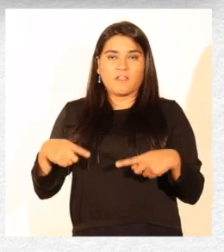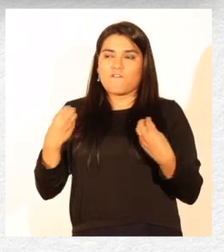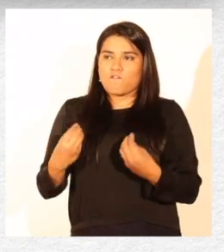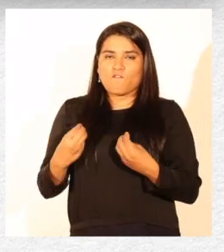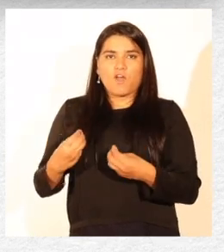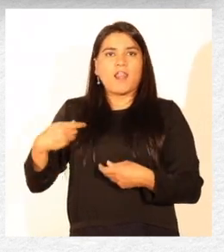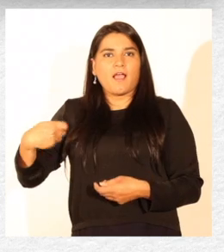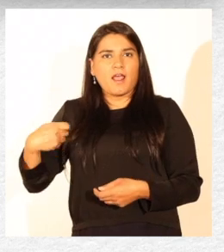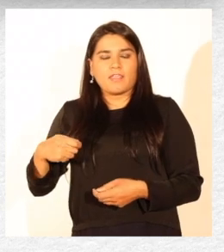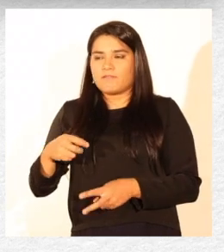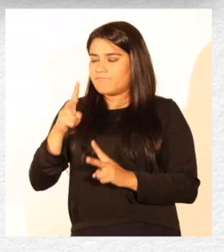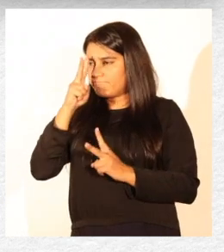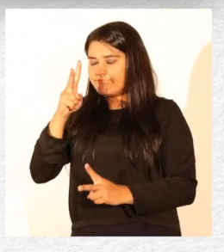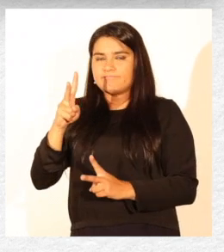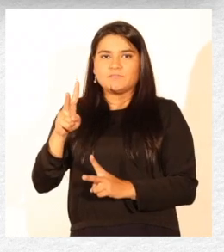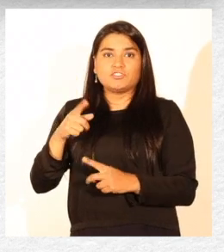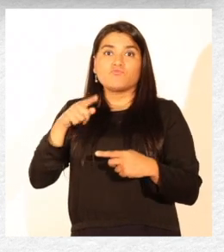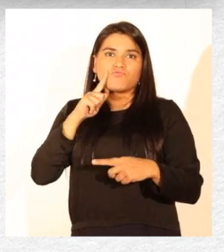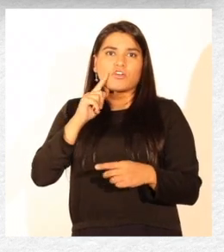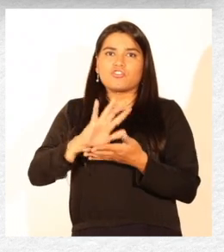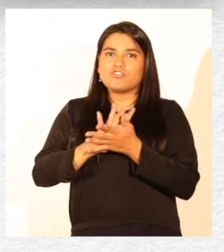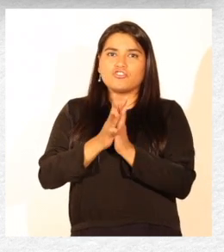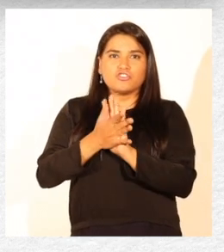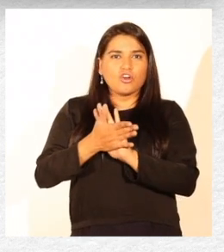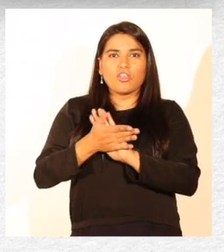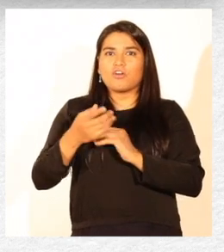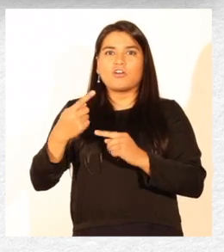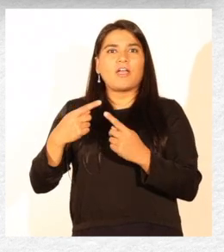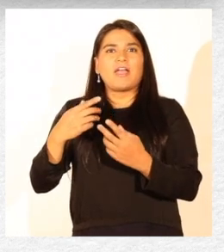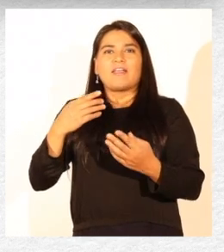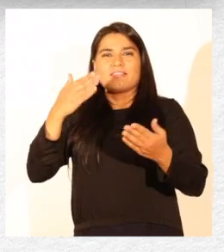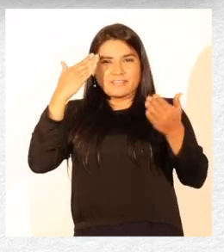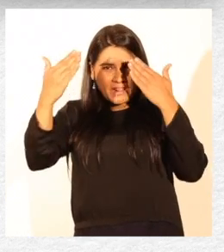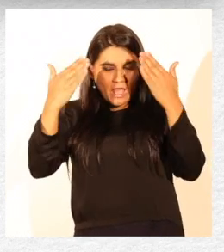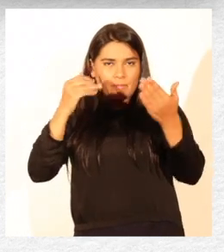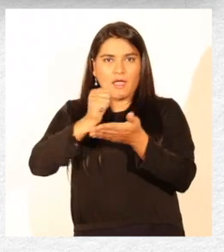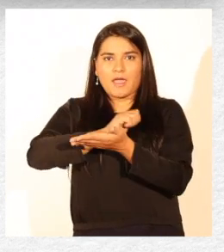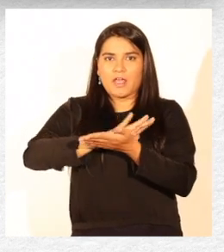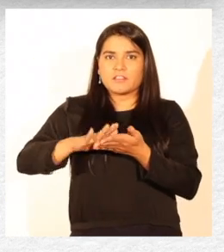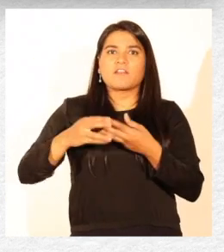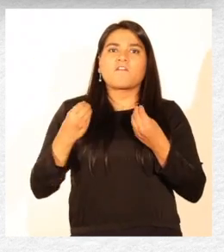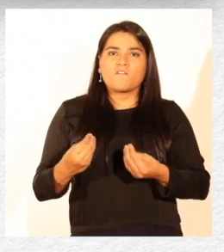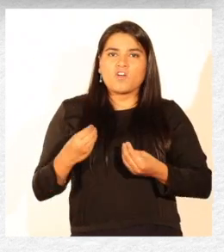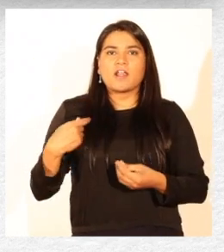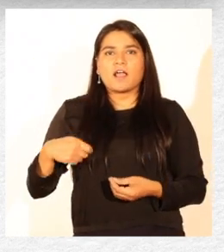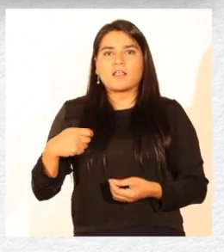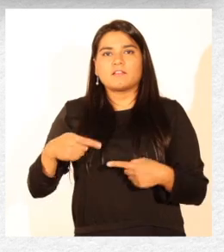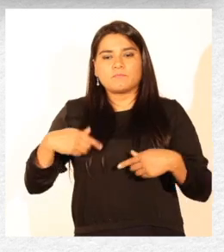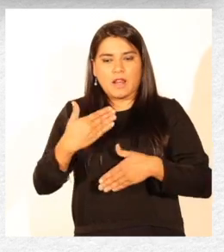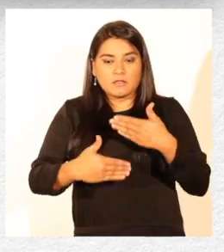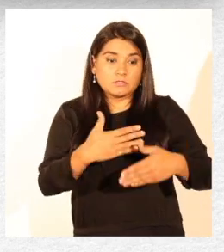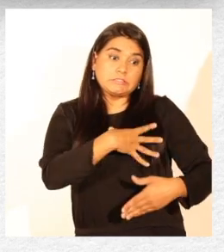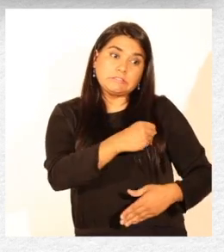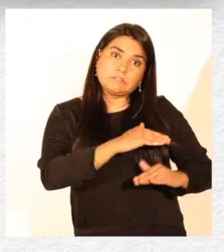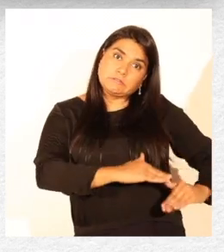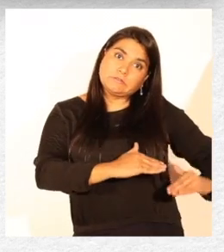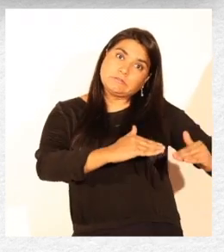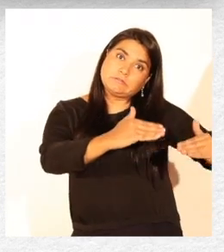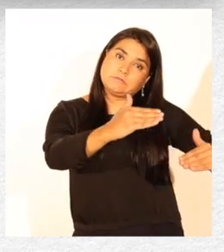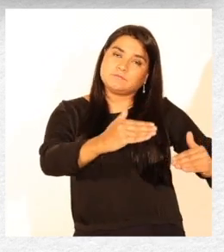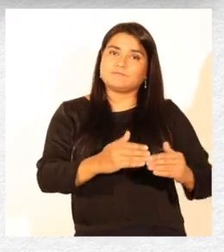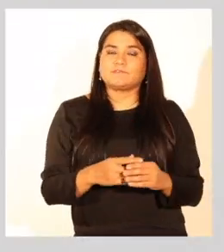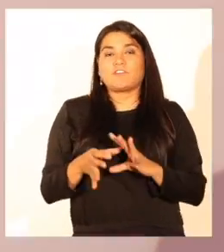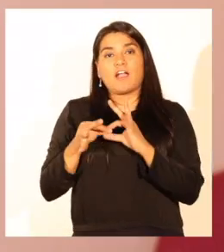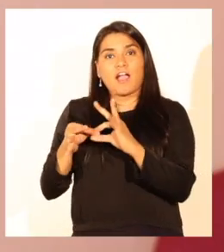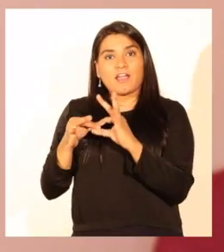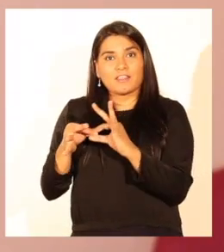y de buena calidad, excelente calidad. Ahora tengo todas las terapias de forma gratuita, de buena calidad y es para sacar adelante a nuestros